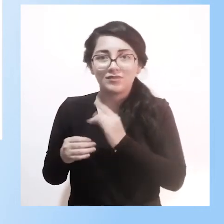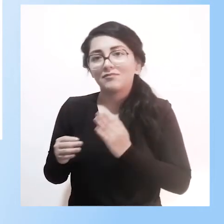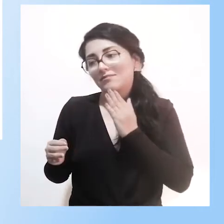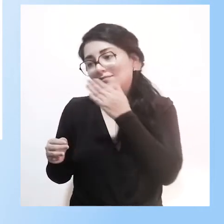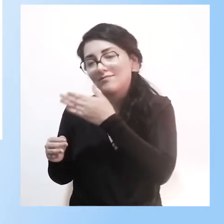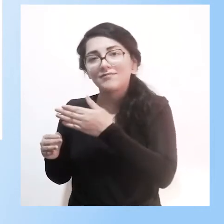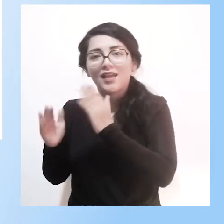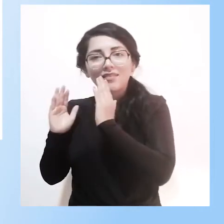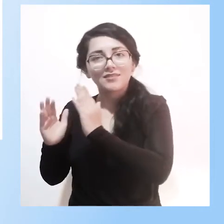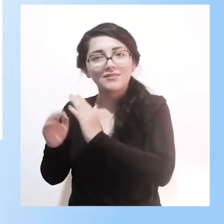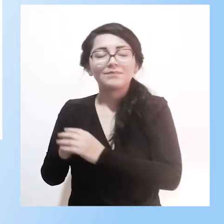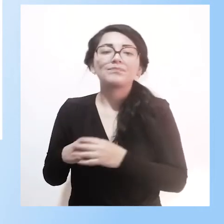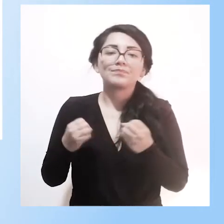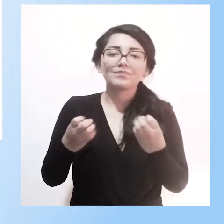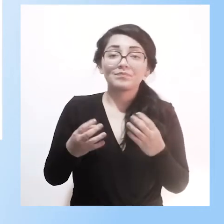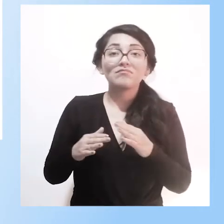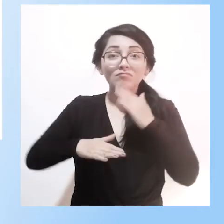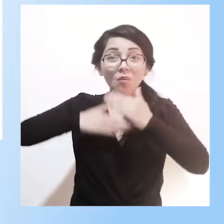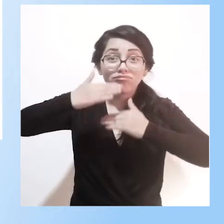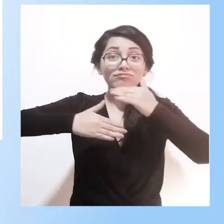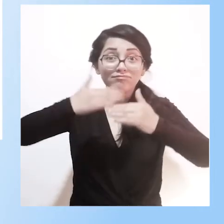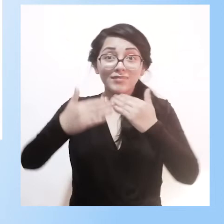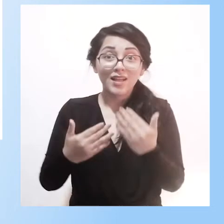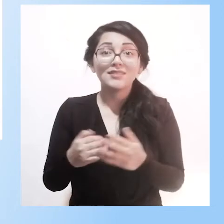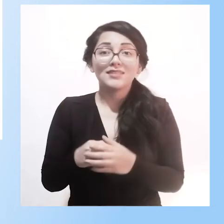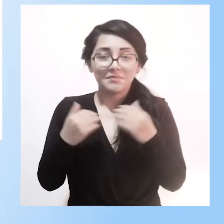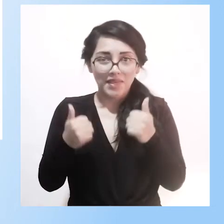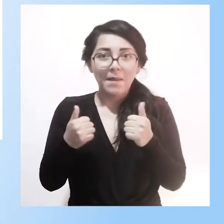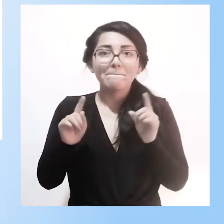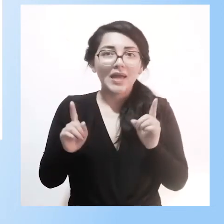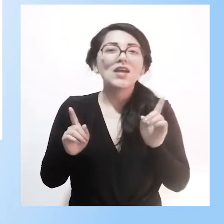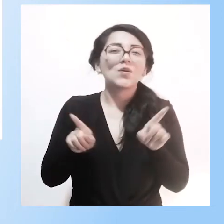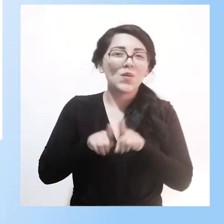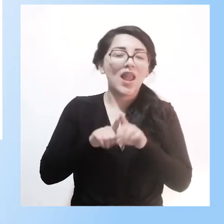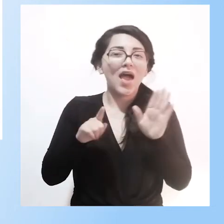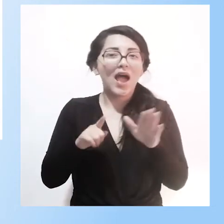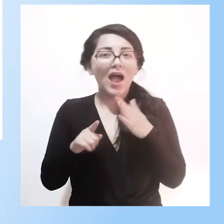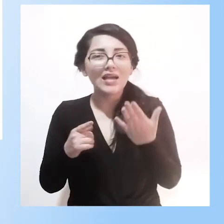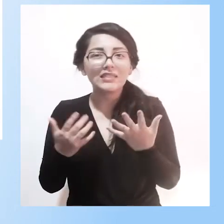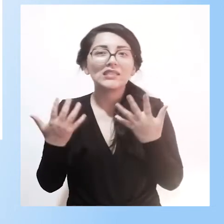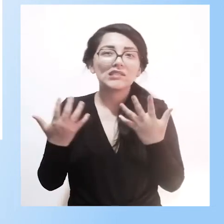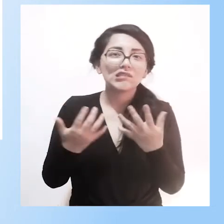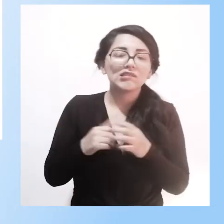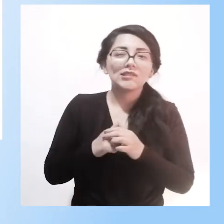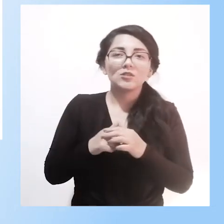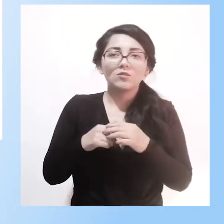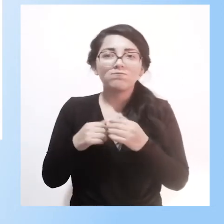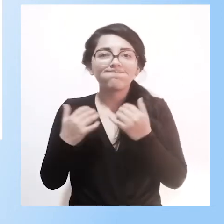como tenemos hitos importantes, avances, también tenemos desafíos. En cuanto a la cobertura, es promover la implementación del programa en